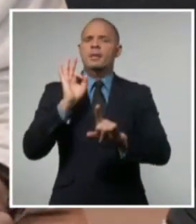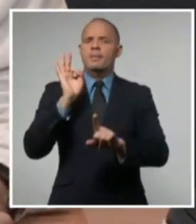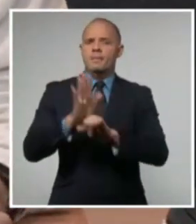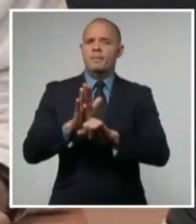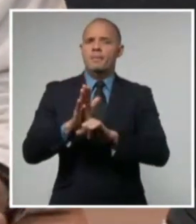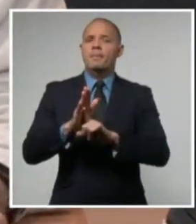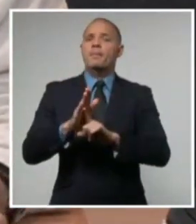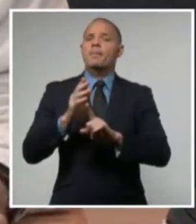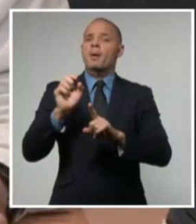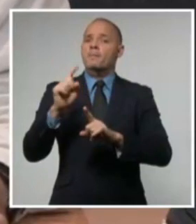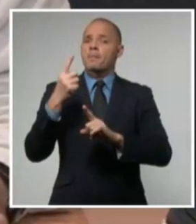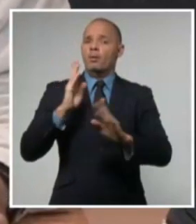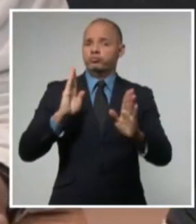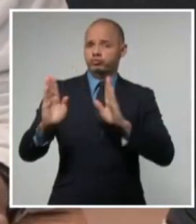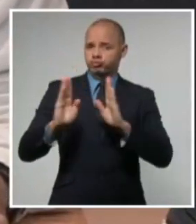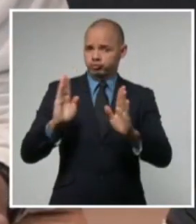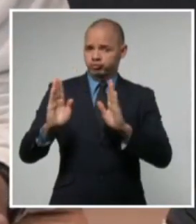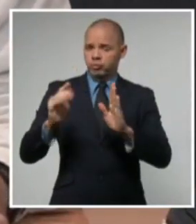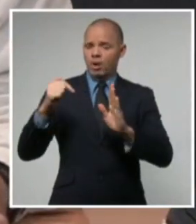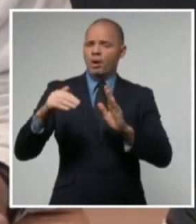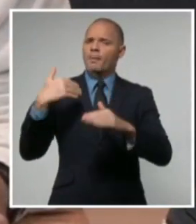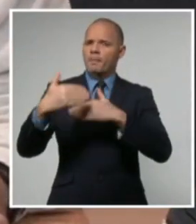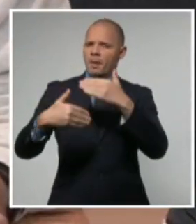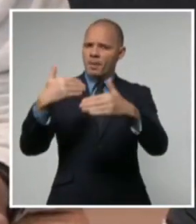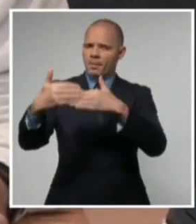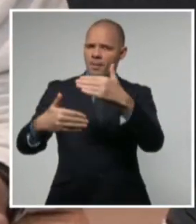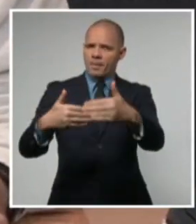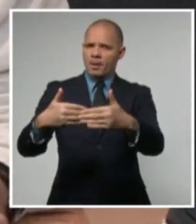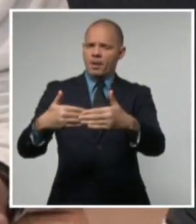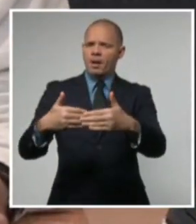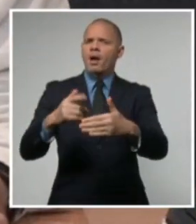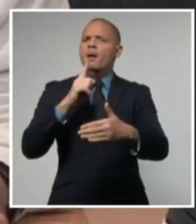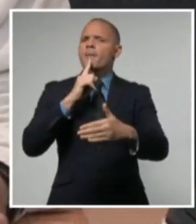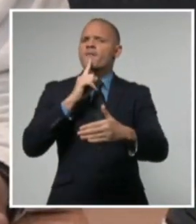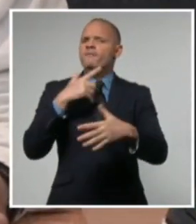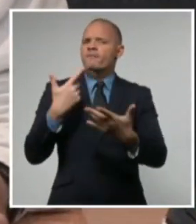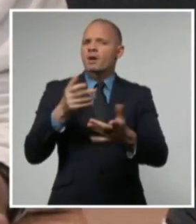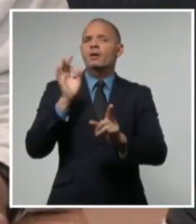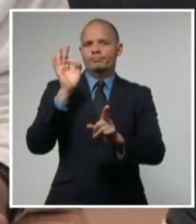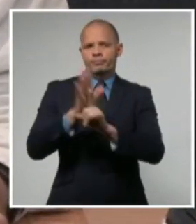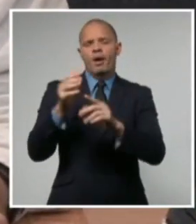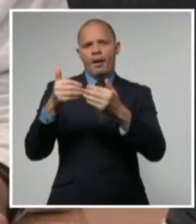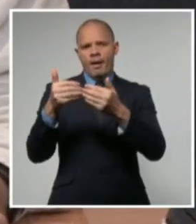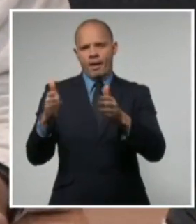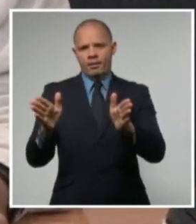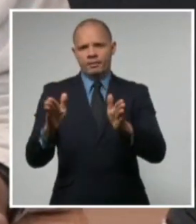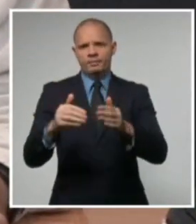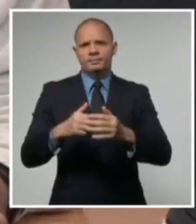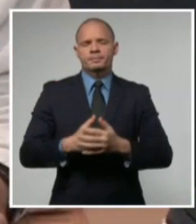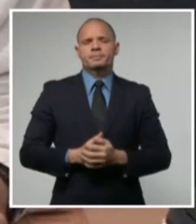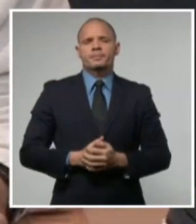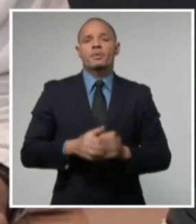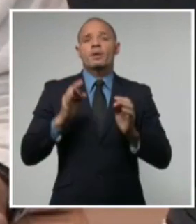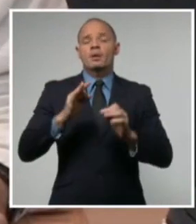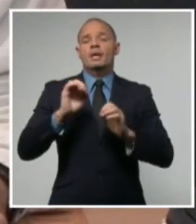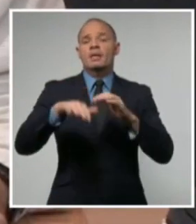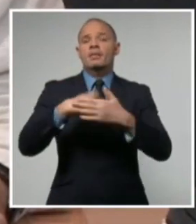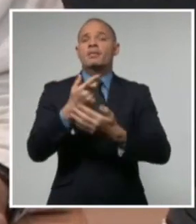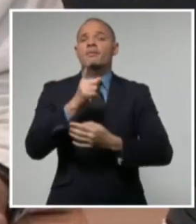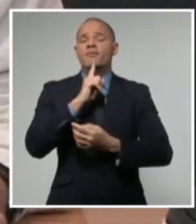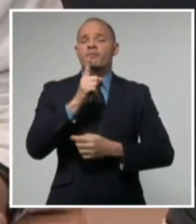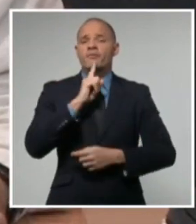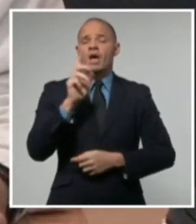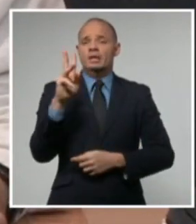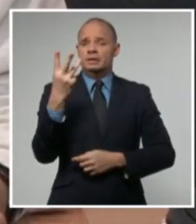en su primera fase de recuperación a partir del próximo viernes 3 de julio, para lo